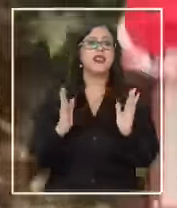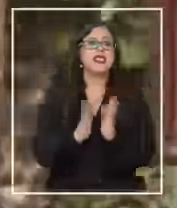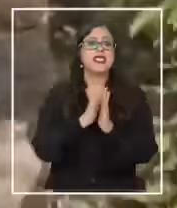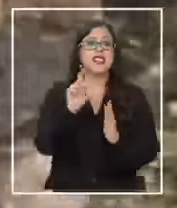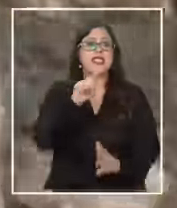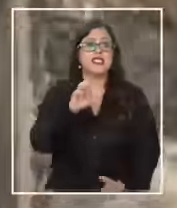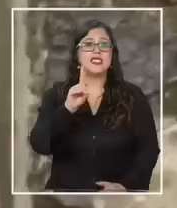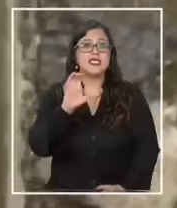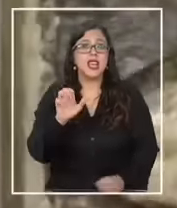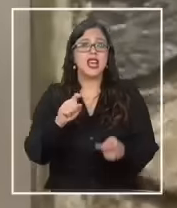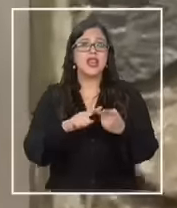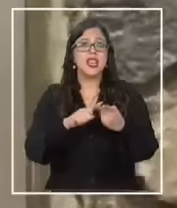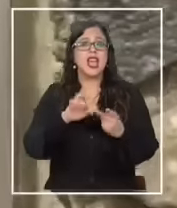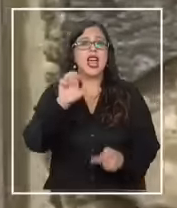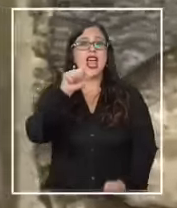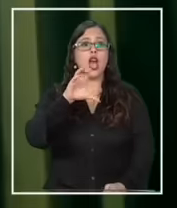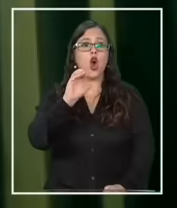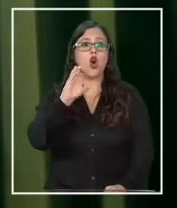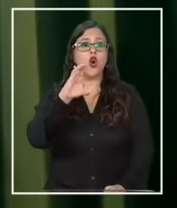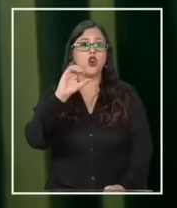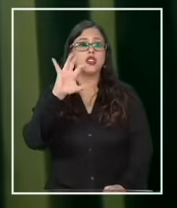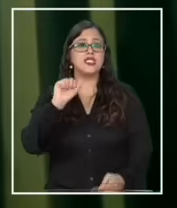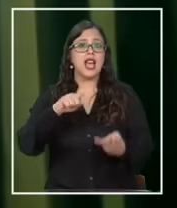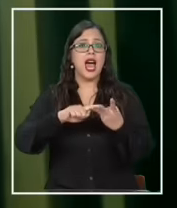Escocia Groenlandia y Taiwán